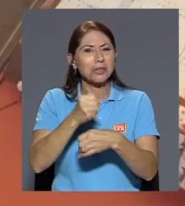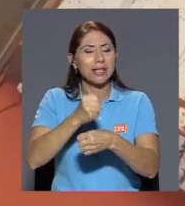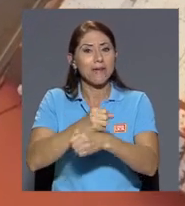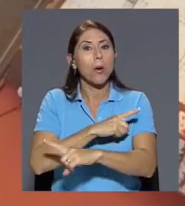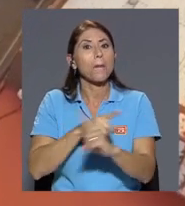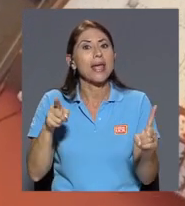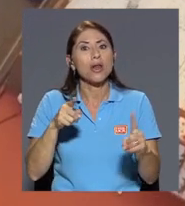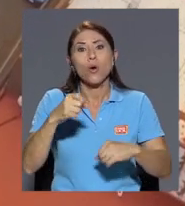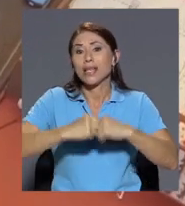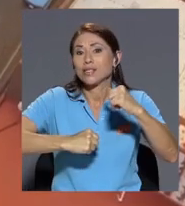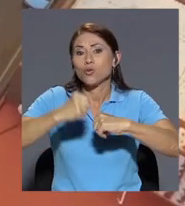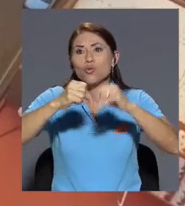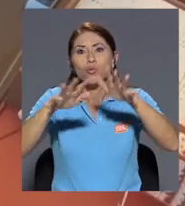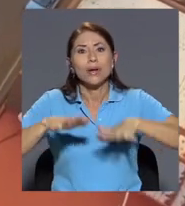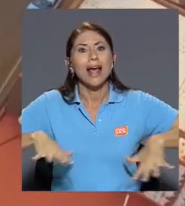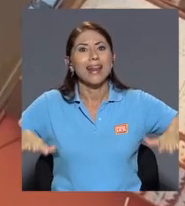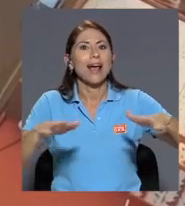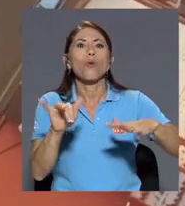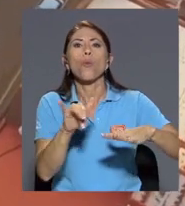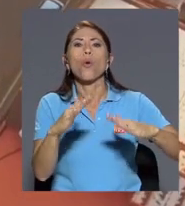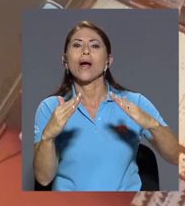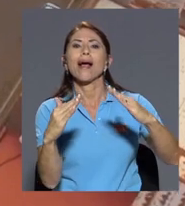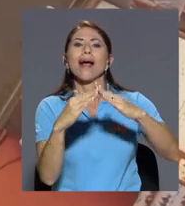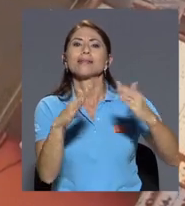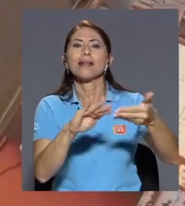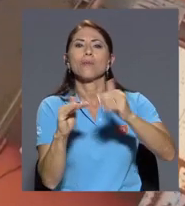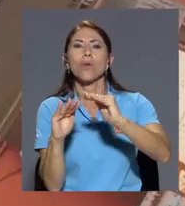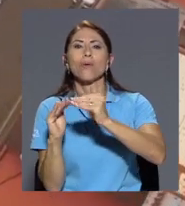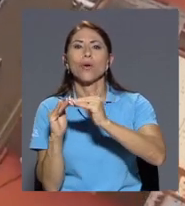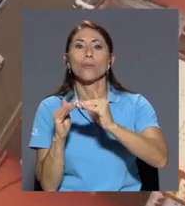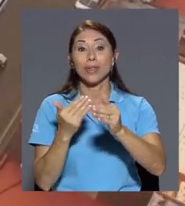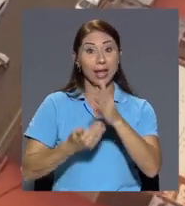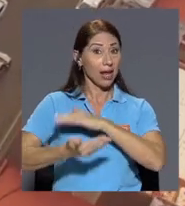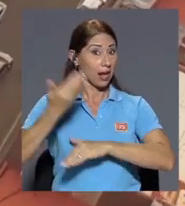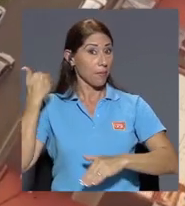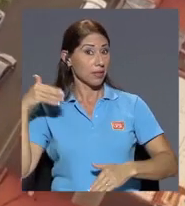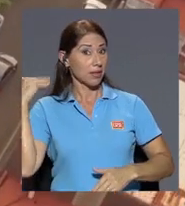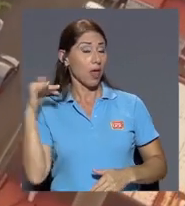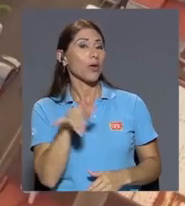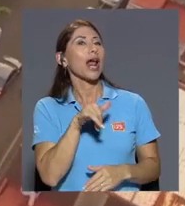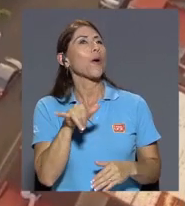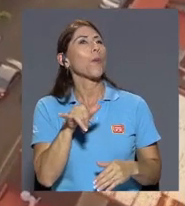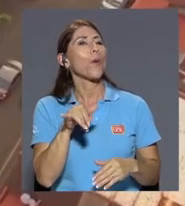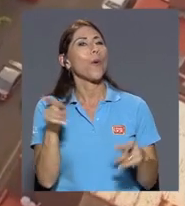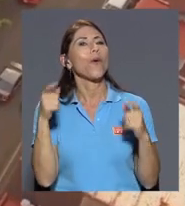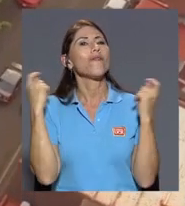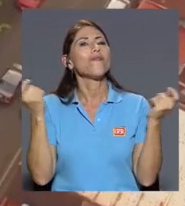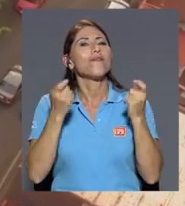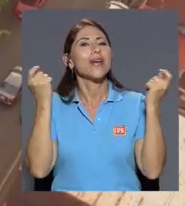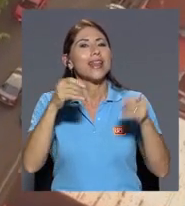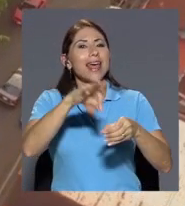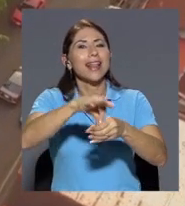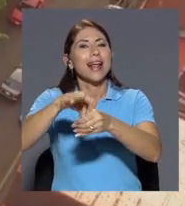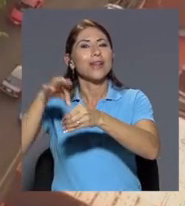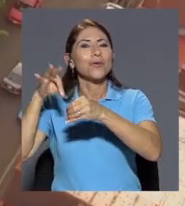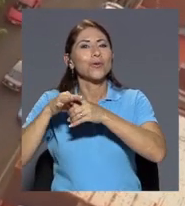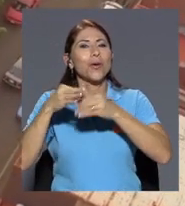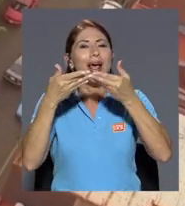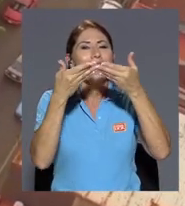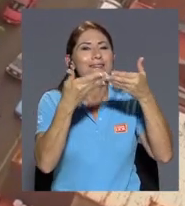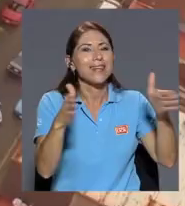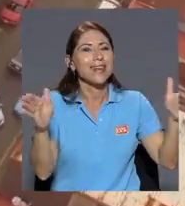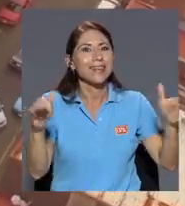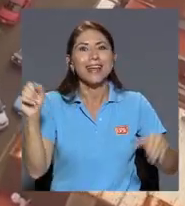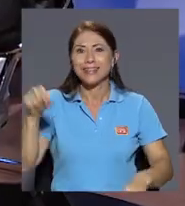estructura era la casa del pueblo como se le o sea en el pasado era más casi una gran feria de la agricultura abierta exactamente digamos era una gran cubierta